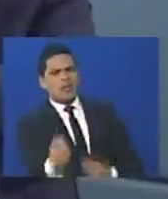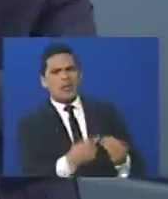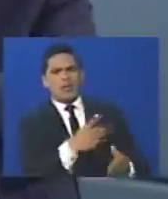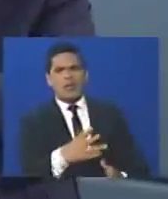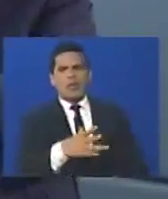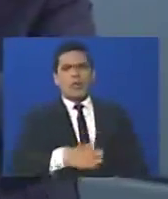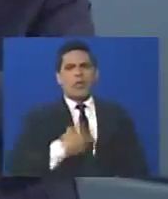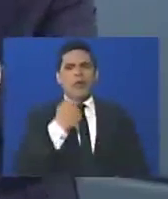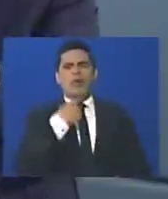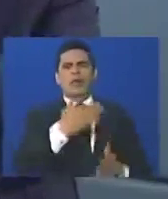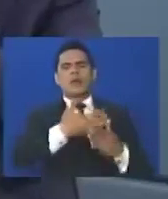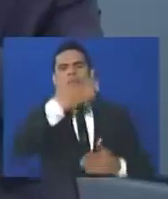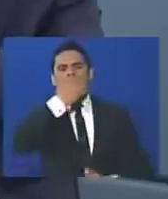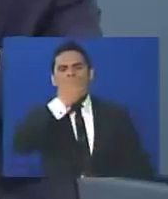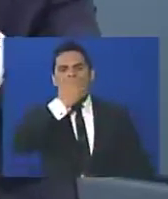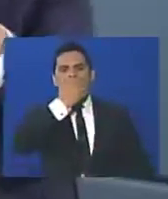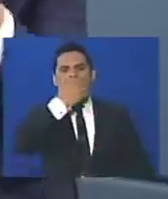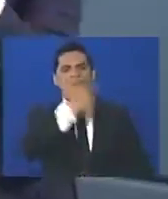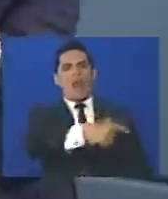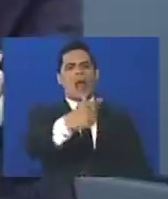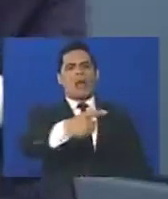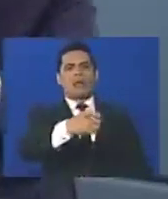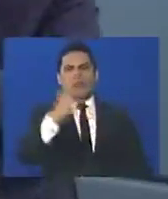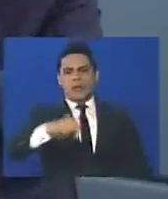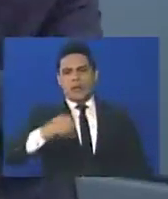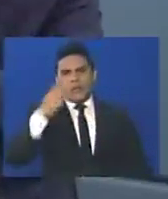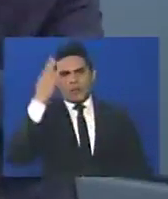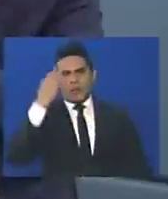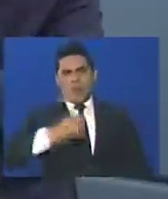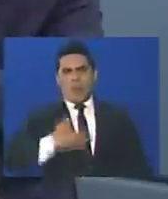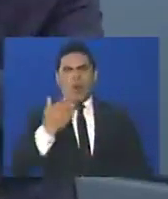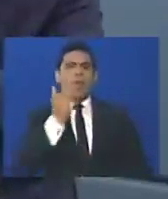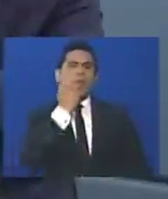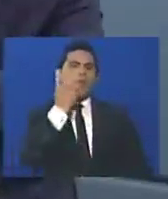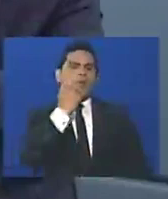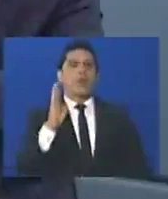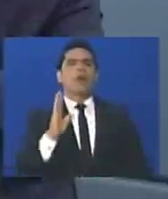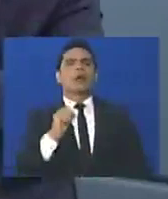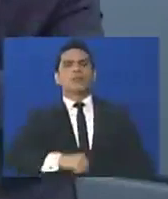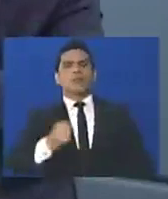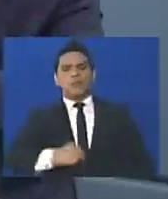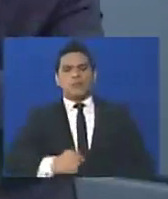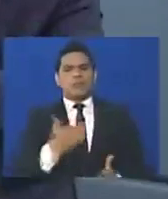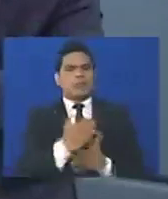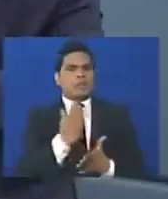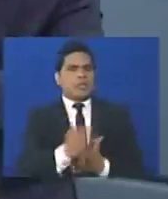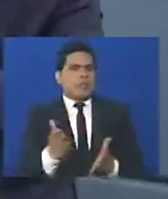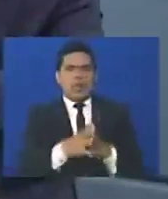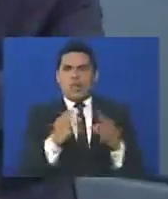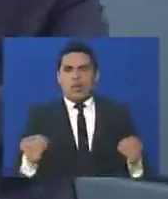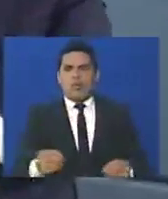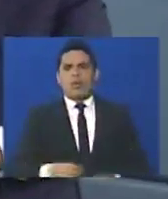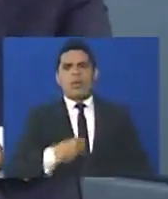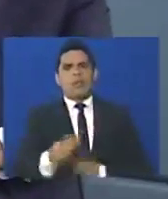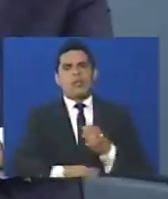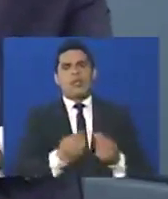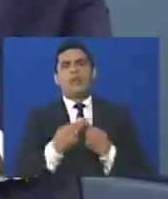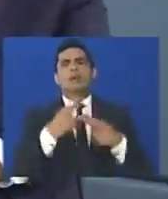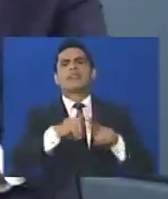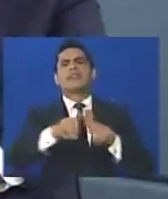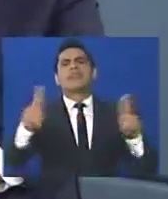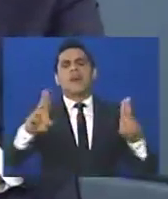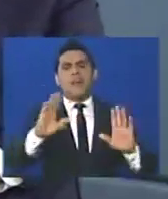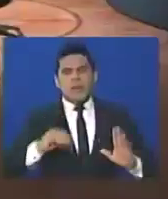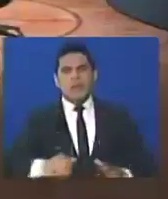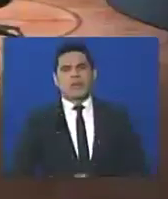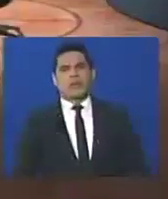que ellos le pueden poner un tiro en la boca a la gente, la gente puede protestar si le da la gana, siempre y cuando lo haga pacíficamente, entonces, pero